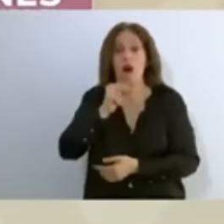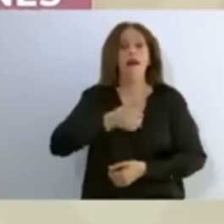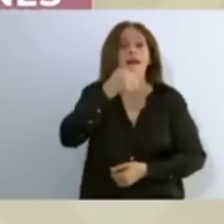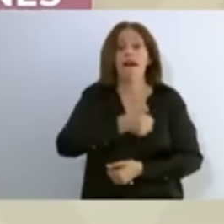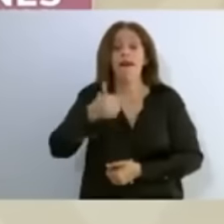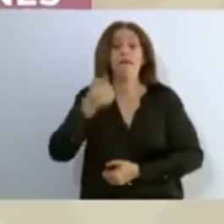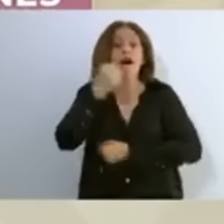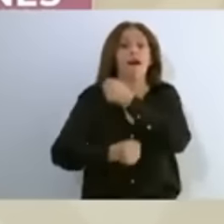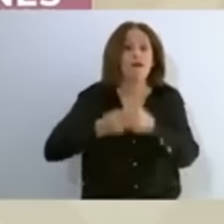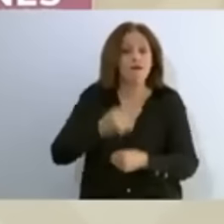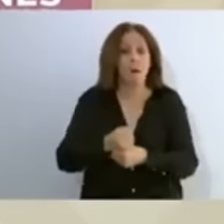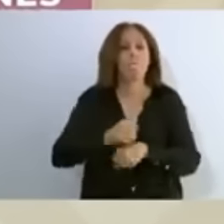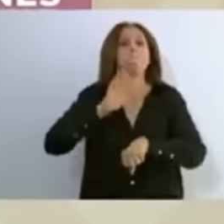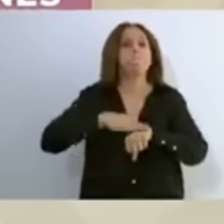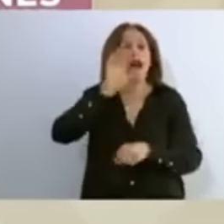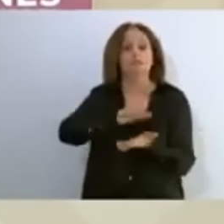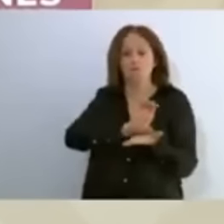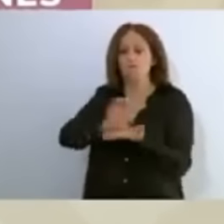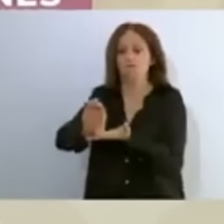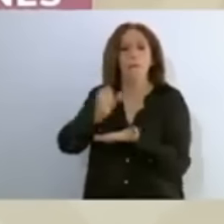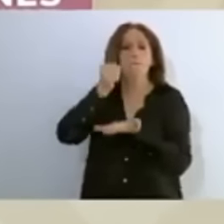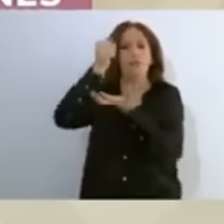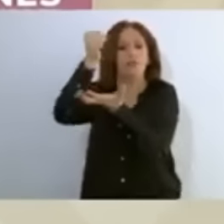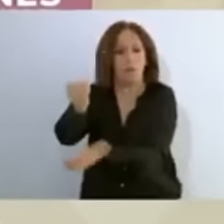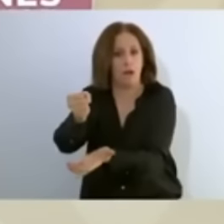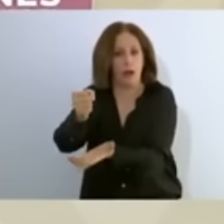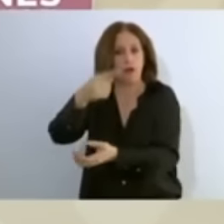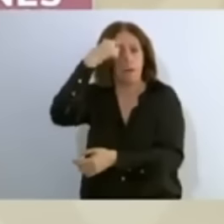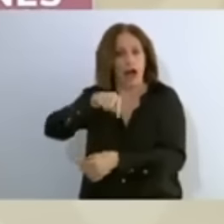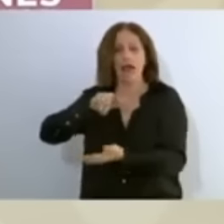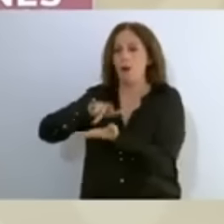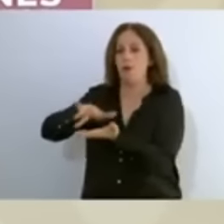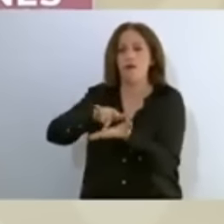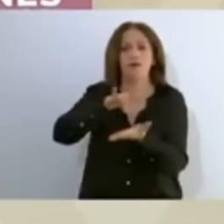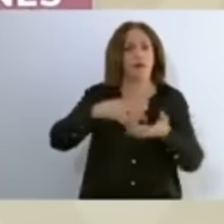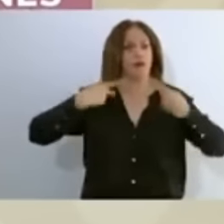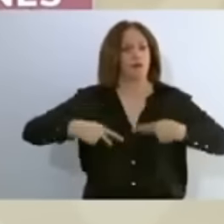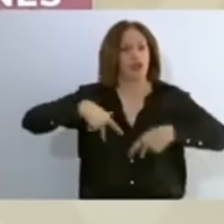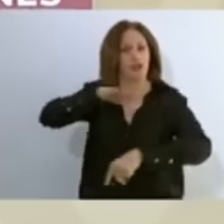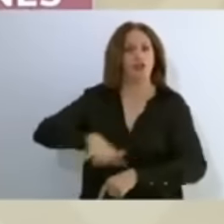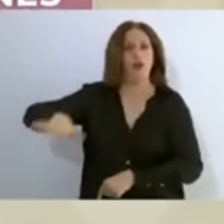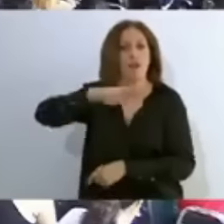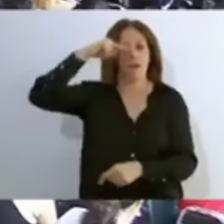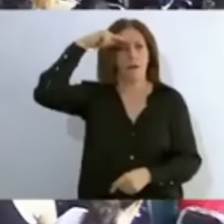más presupuesto los programas de bienestar para el pueblo de México y eso ha sido